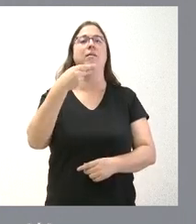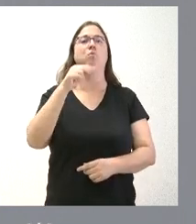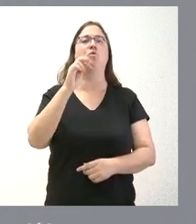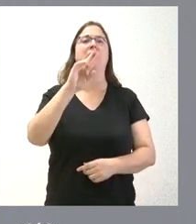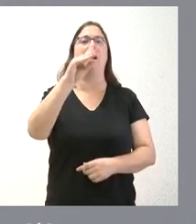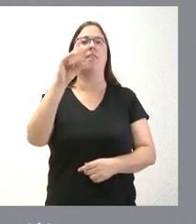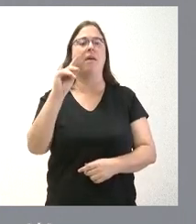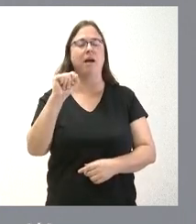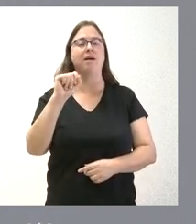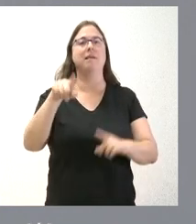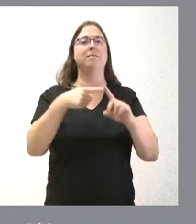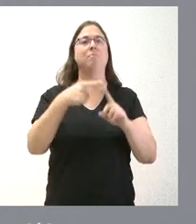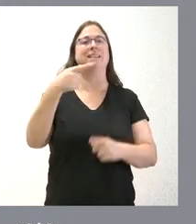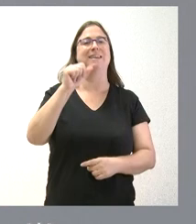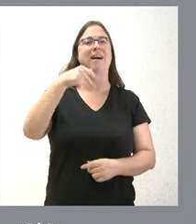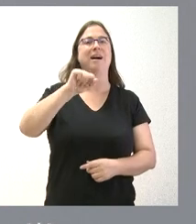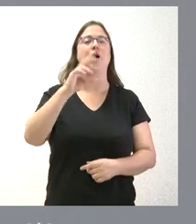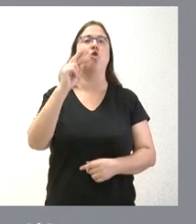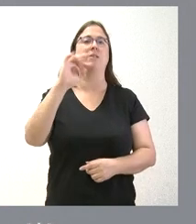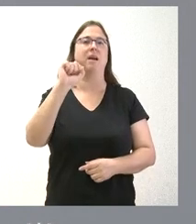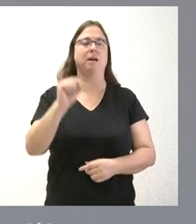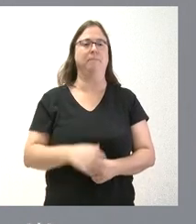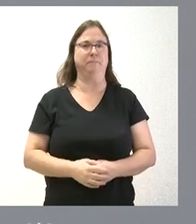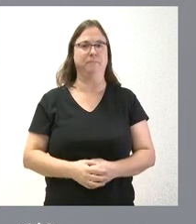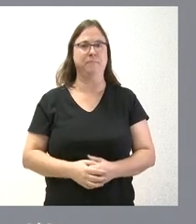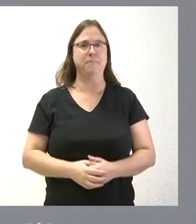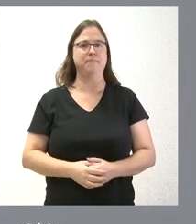El total son 312.000 euros, como les digo.